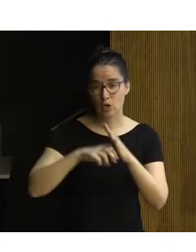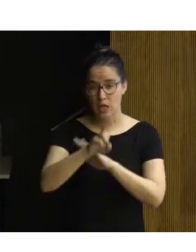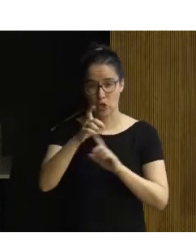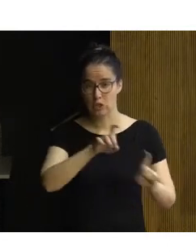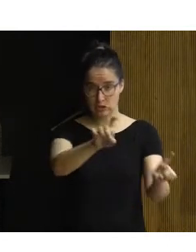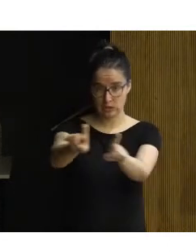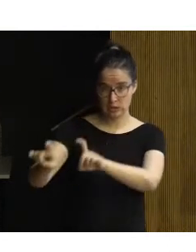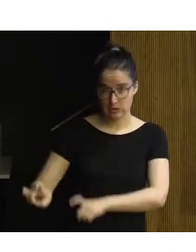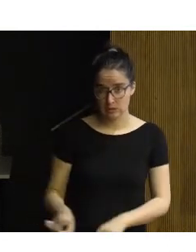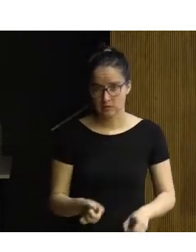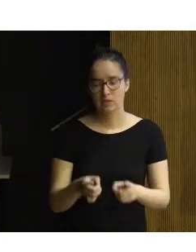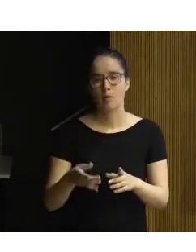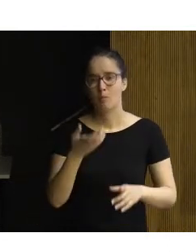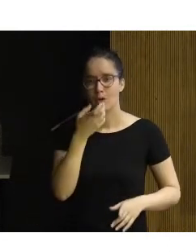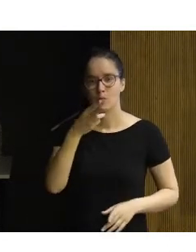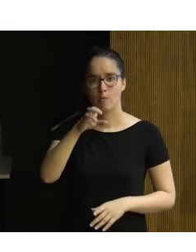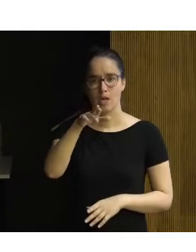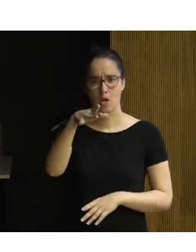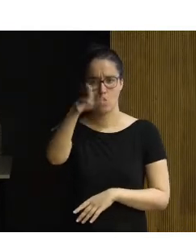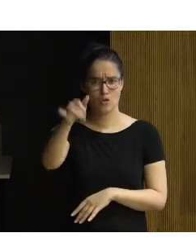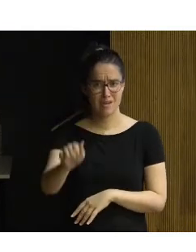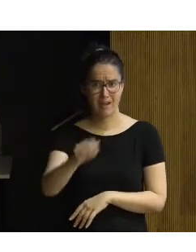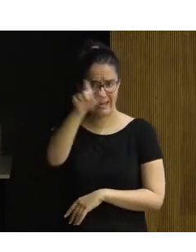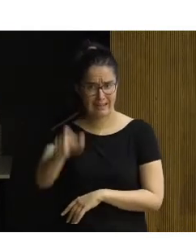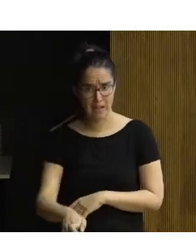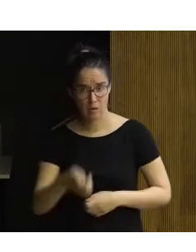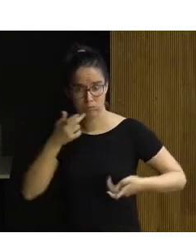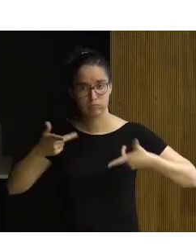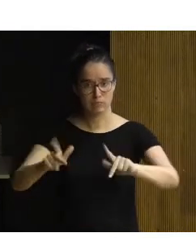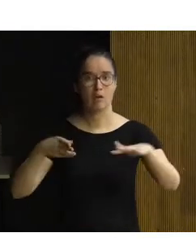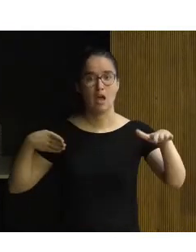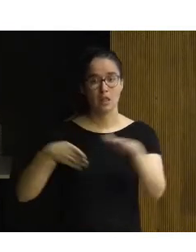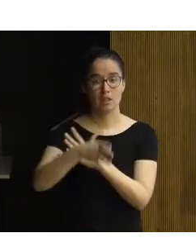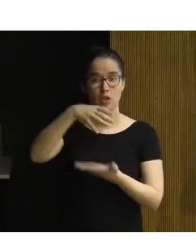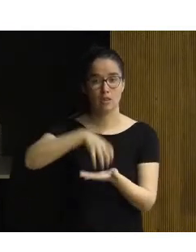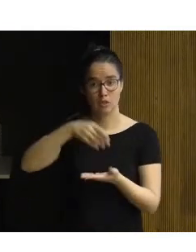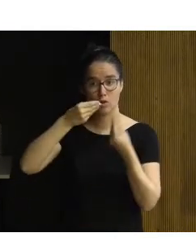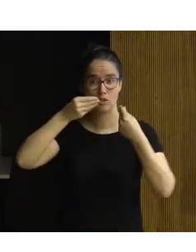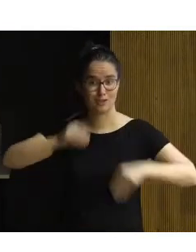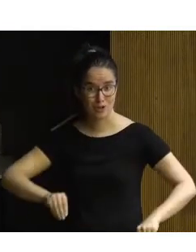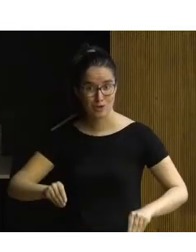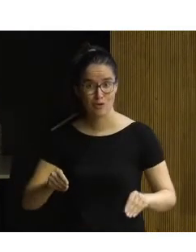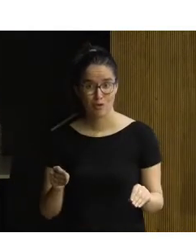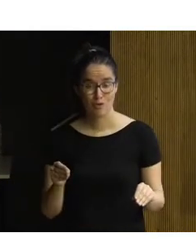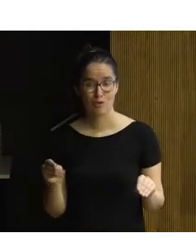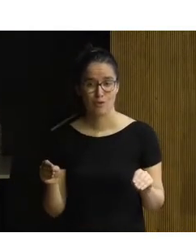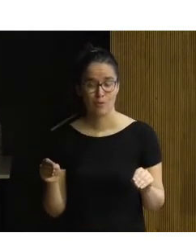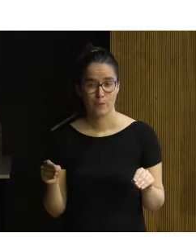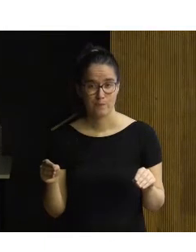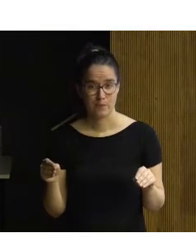itinerarios, el caso de Perulla, que fue uno de los primeros que permitió el acceso al centro histórico a través de